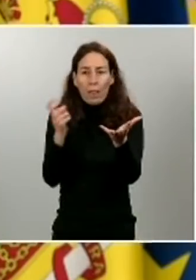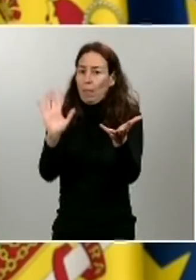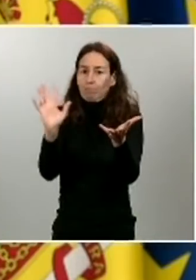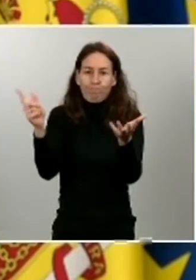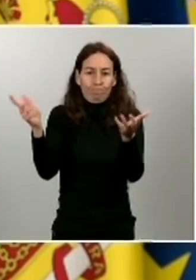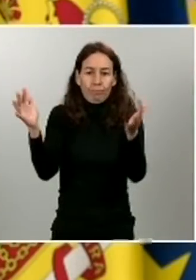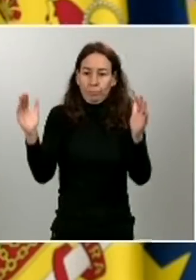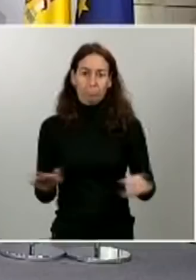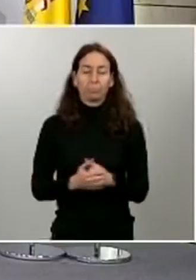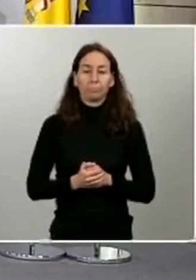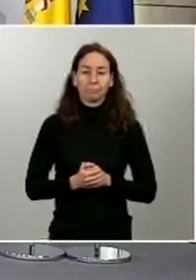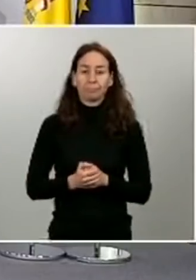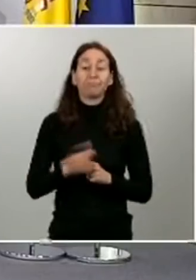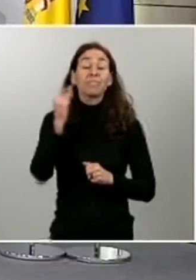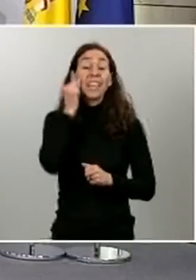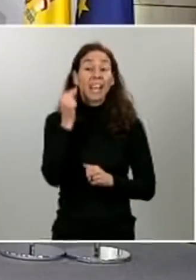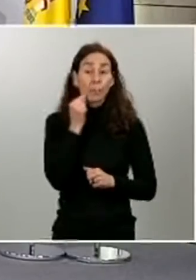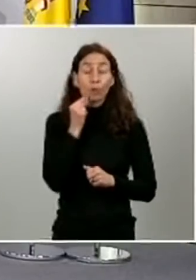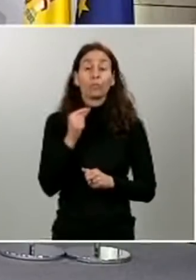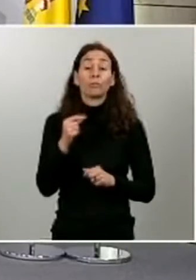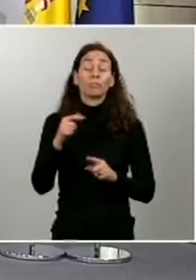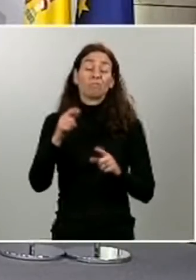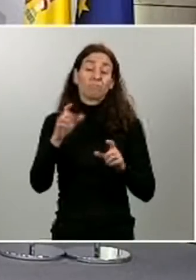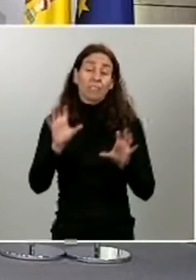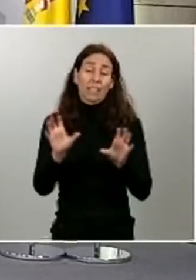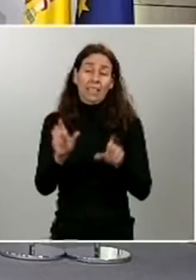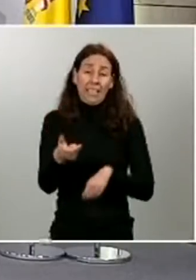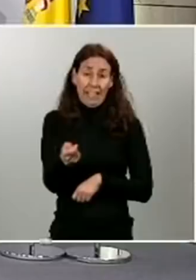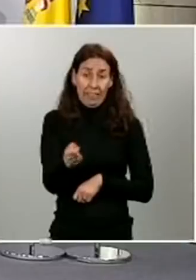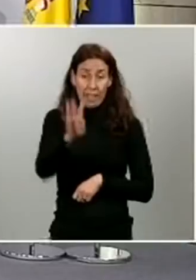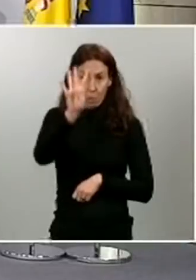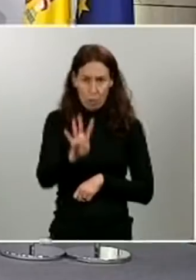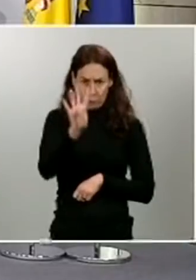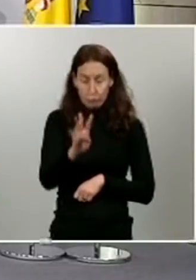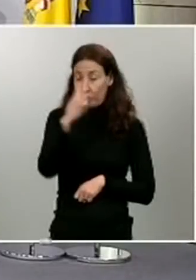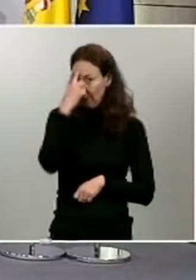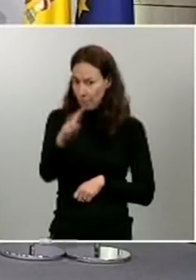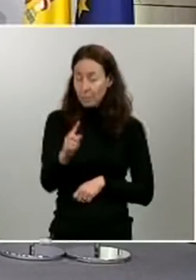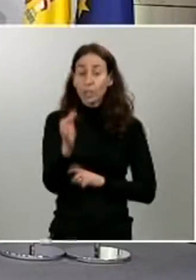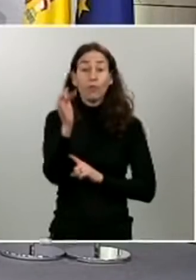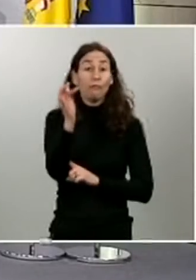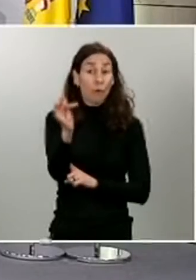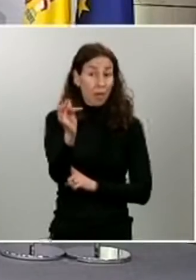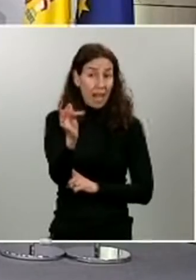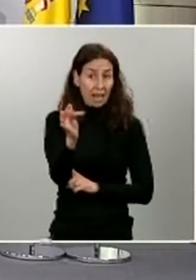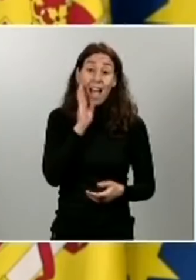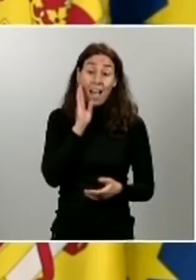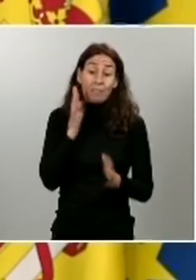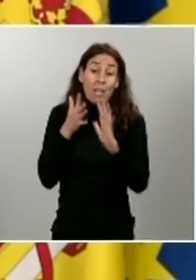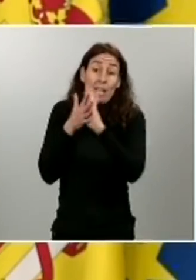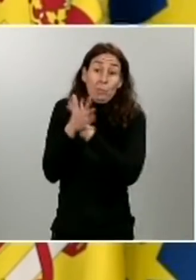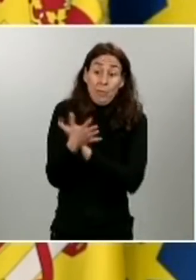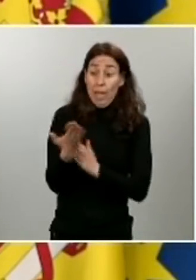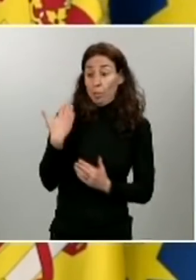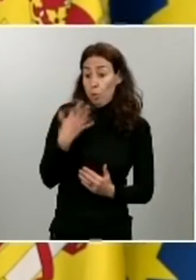El ministro de Consumo se hacía eco esta semana de las denuncias de varias familias sobre el incremento de precios de los servicios funerarios. Hemos